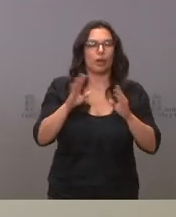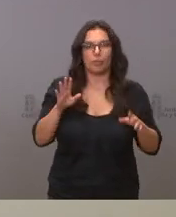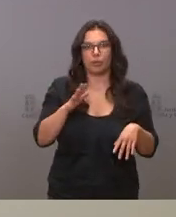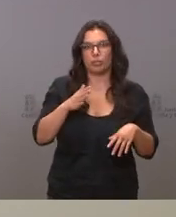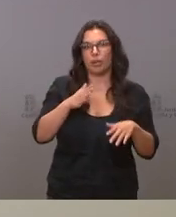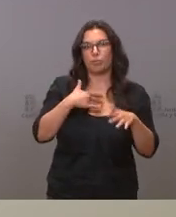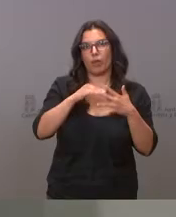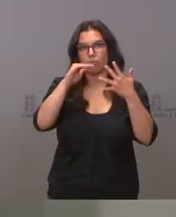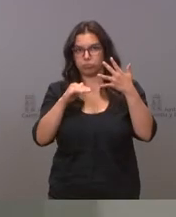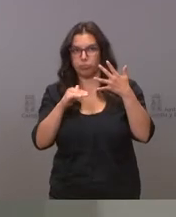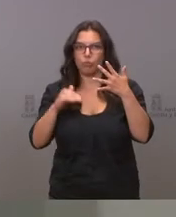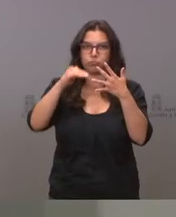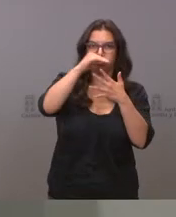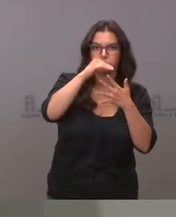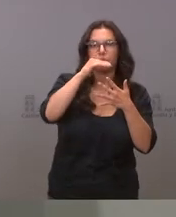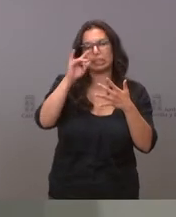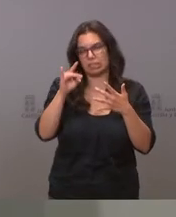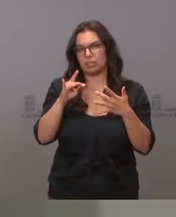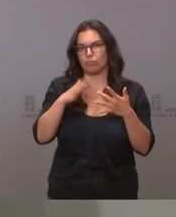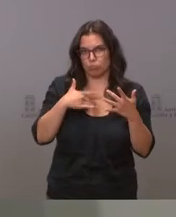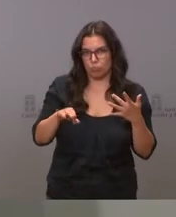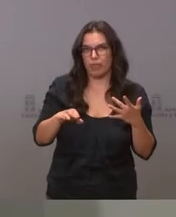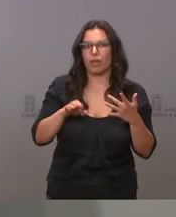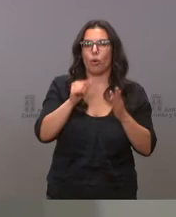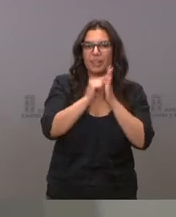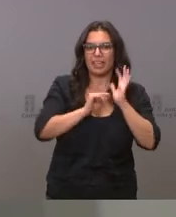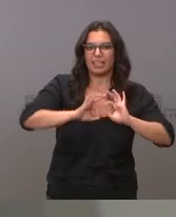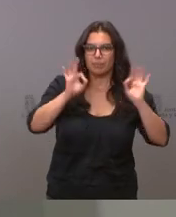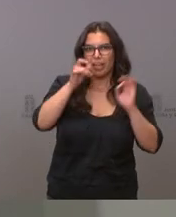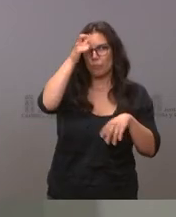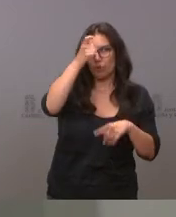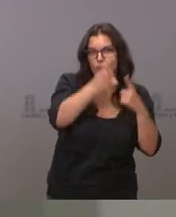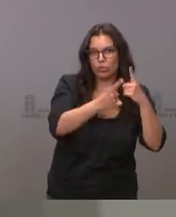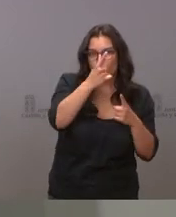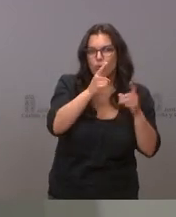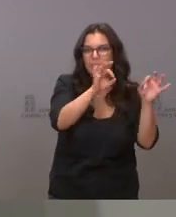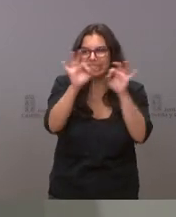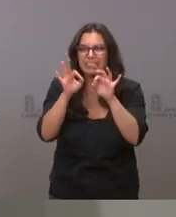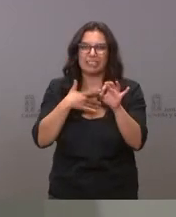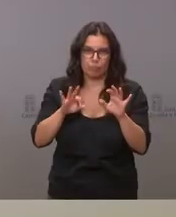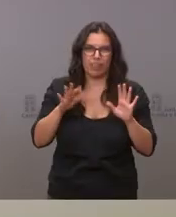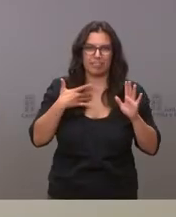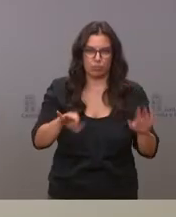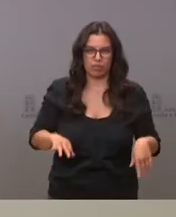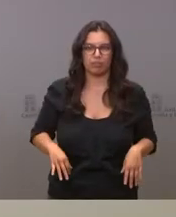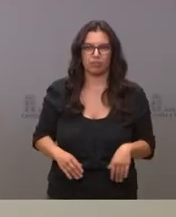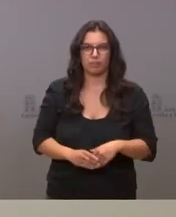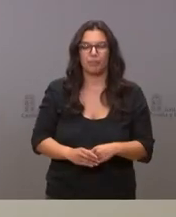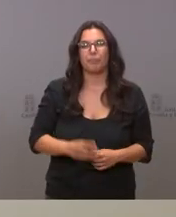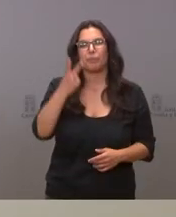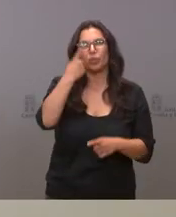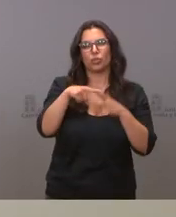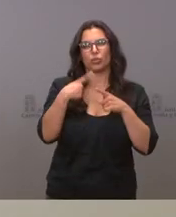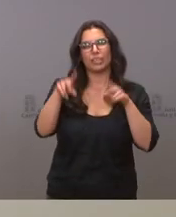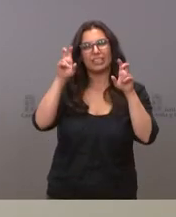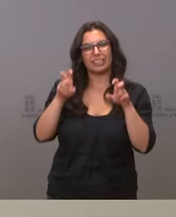reescalar puede reescalar por provincias y se pueden tomar medidas especiales en algunos municipios si fuera precios dos cosas el permiso del San Pablo